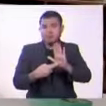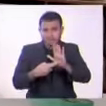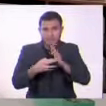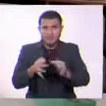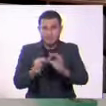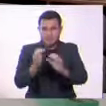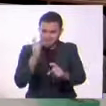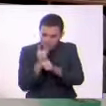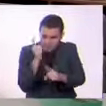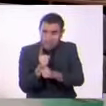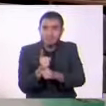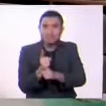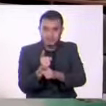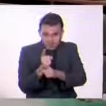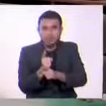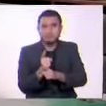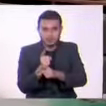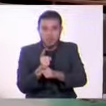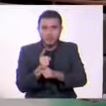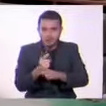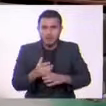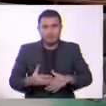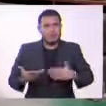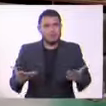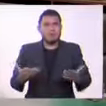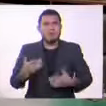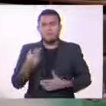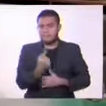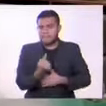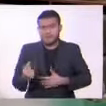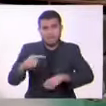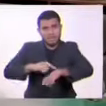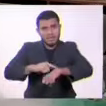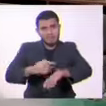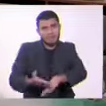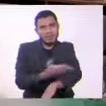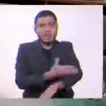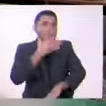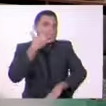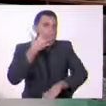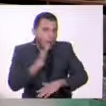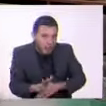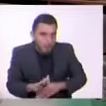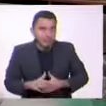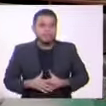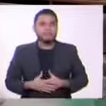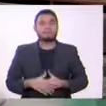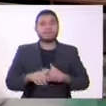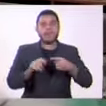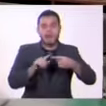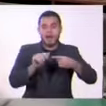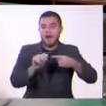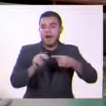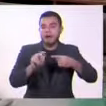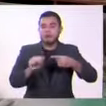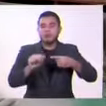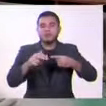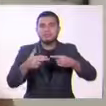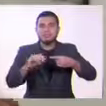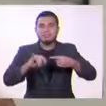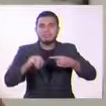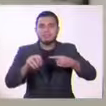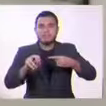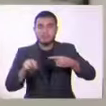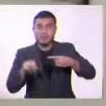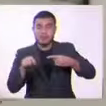forma crítica los grandes personajes de una época. Así, por ejemplo, Anton Chekhov, a través